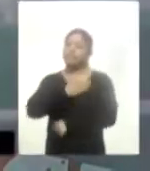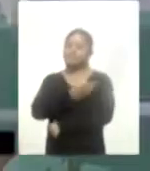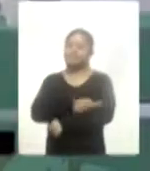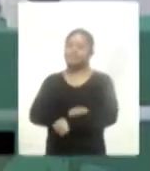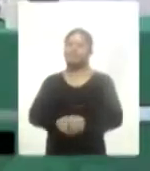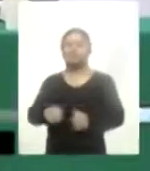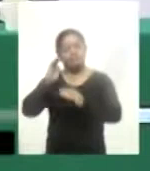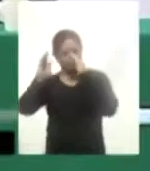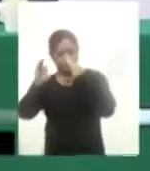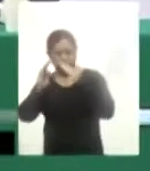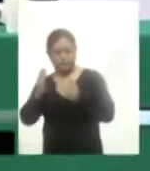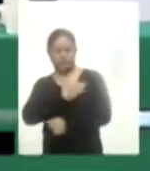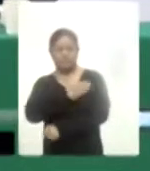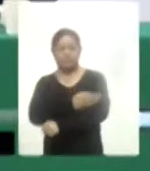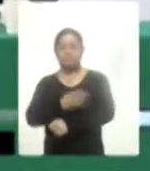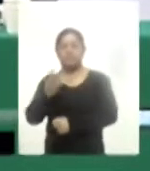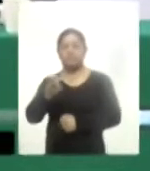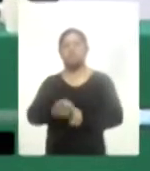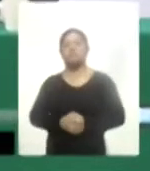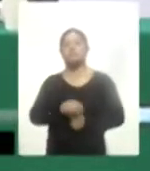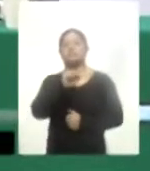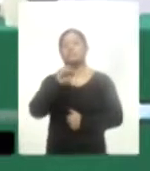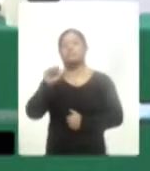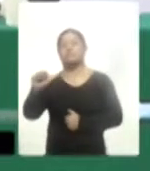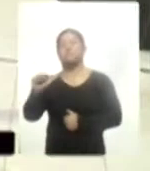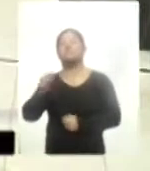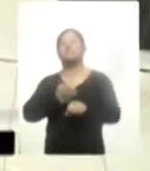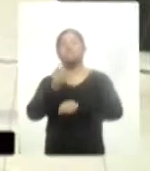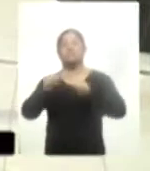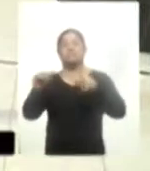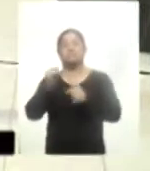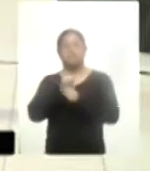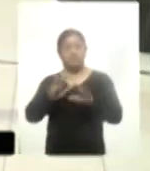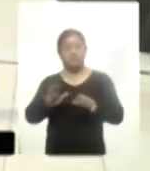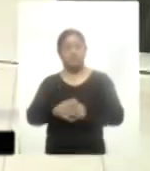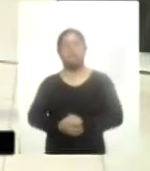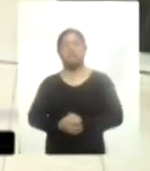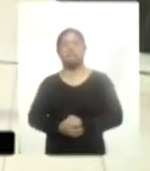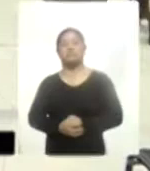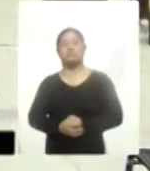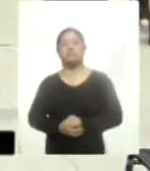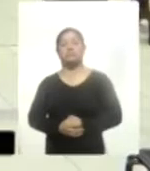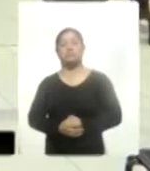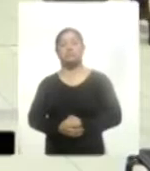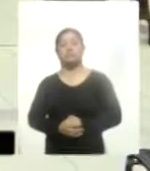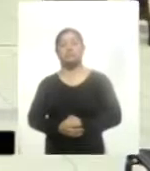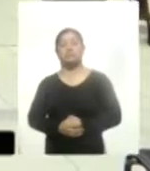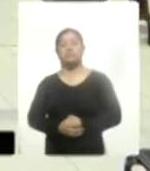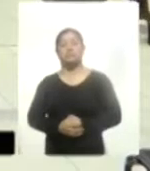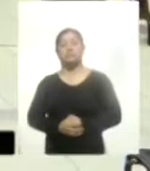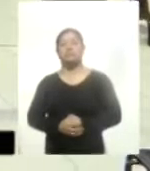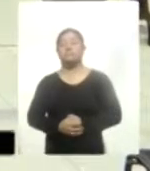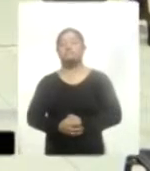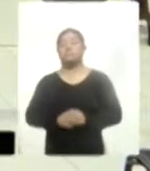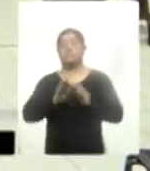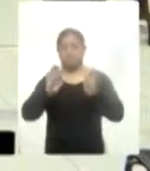Muy buenas tardes a ti. En la auditorio, efectivamente, la Secretaría de Salud del Estado informó que ya se establecieron acuerdos con los ayuntamientos de La Pichaco